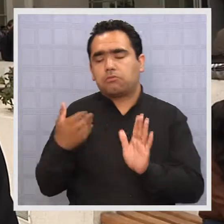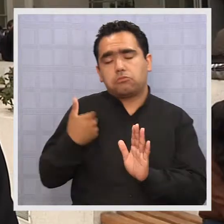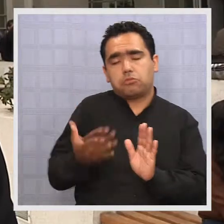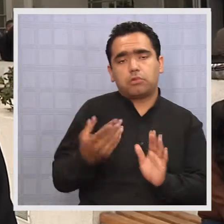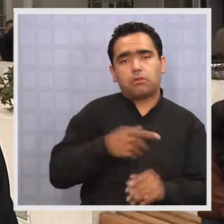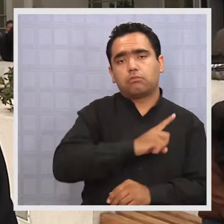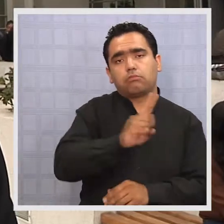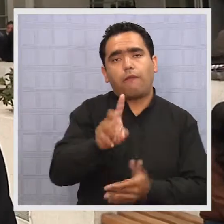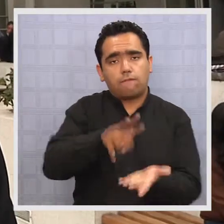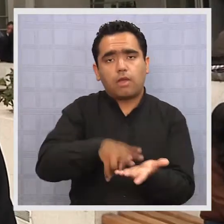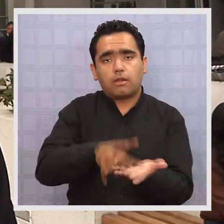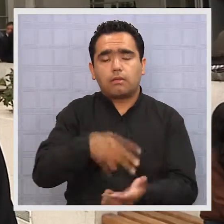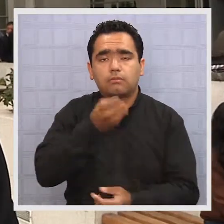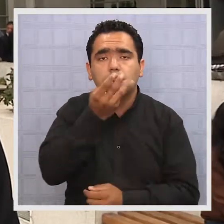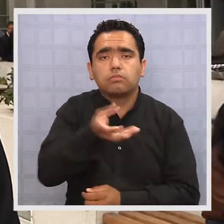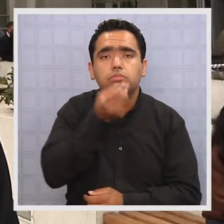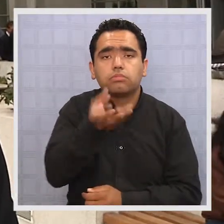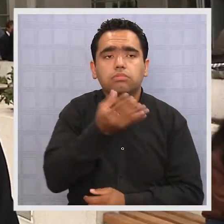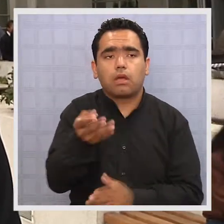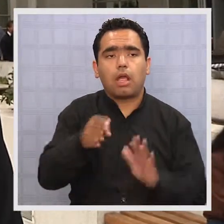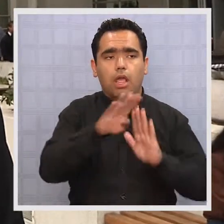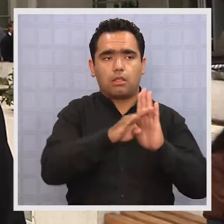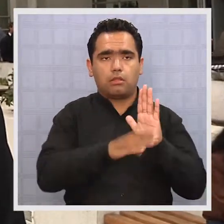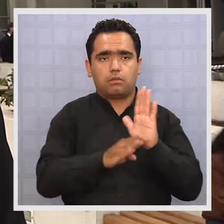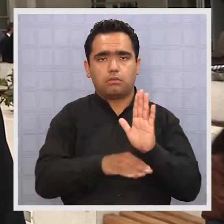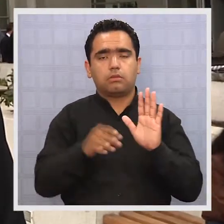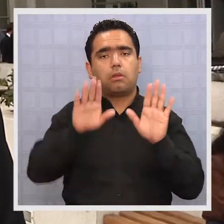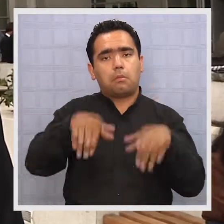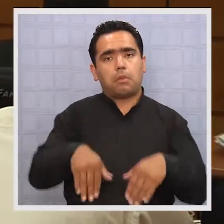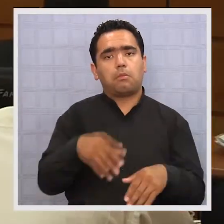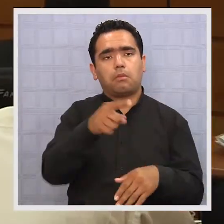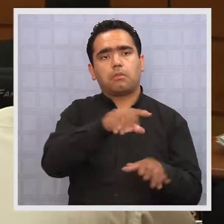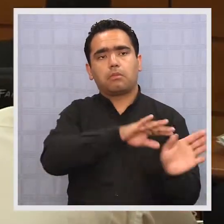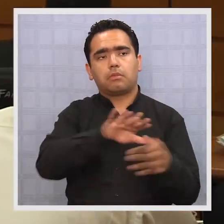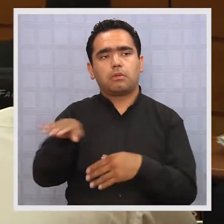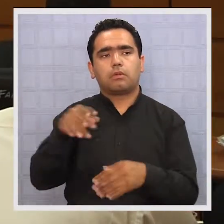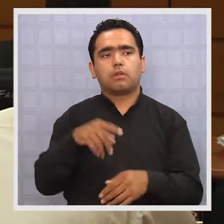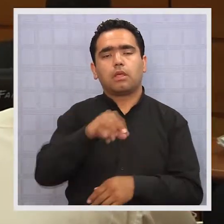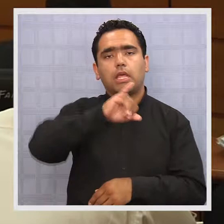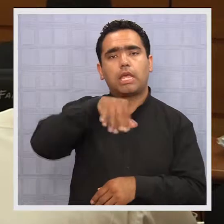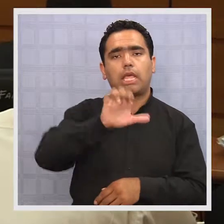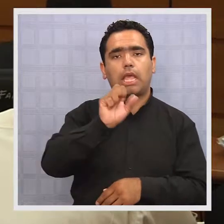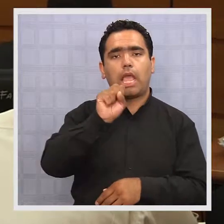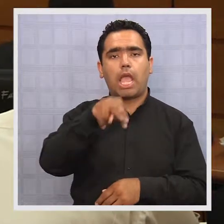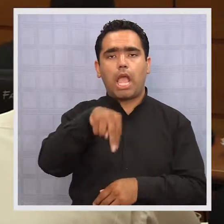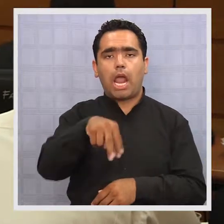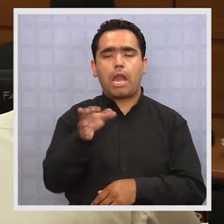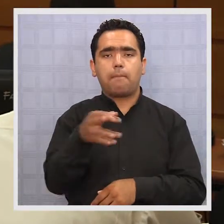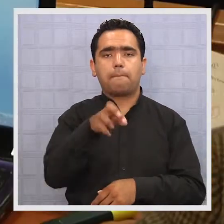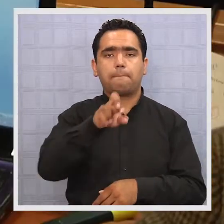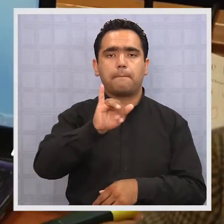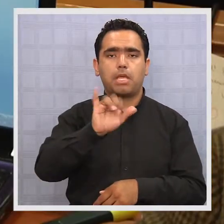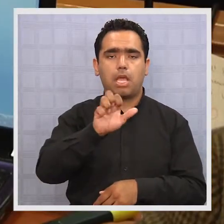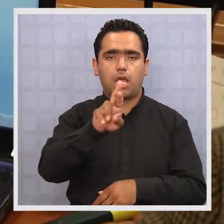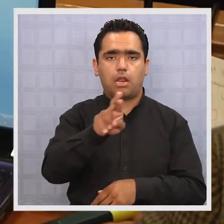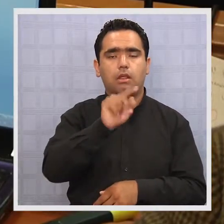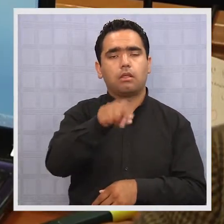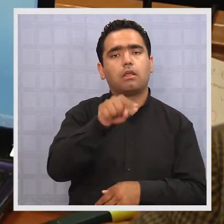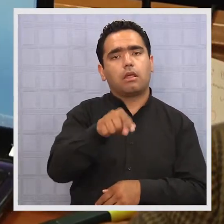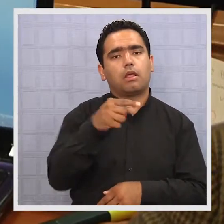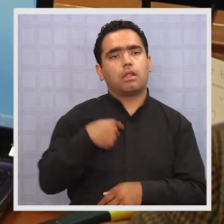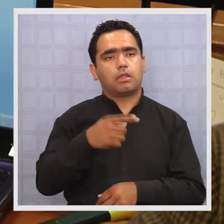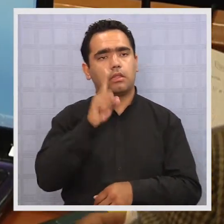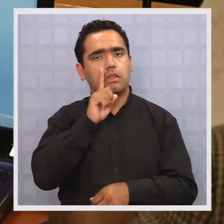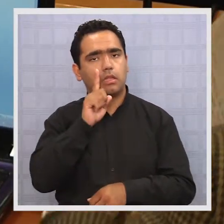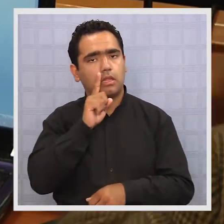entregó y ha actuado con la verdad, ha entregado los antecedentes tal cual han ocurrido. Yampiero Cáneva enfrenta acusaciones por estafa, lavado de